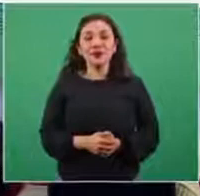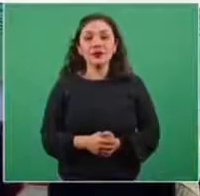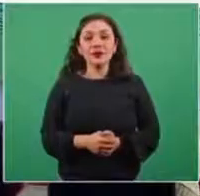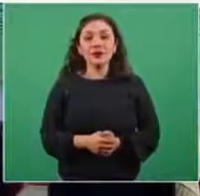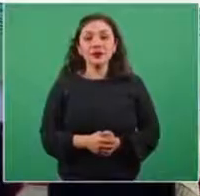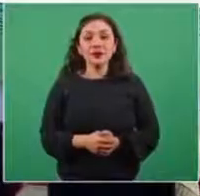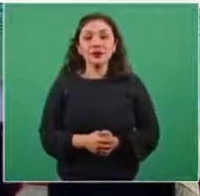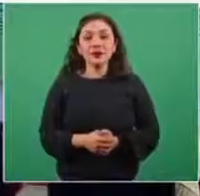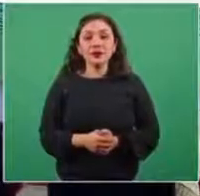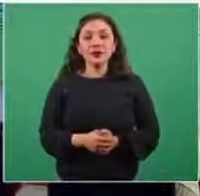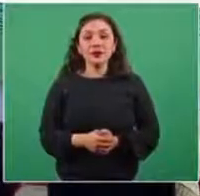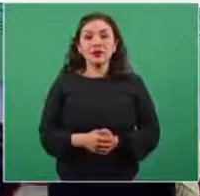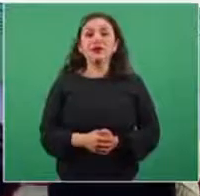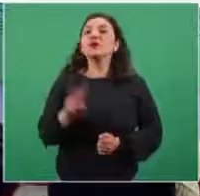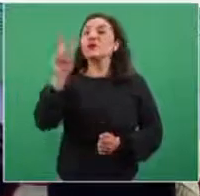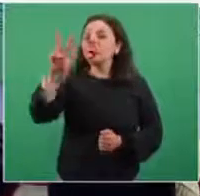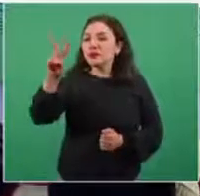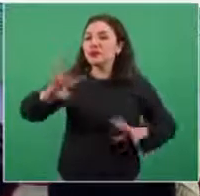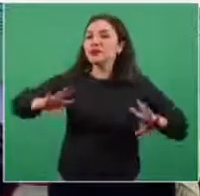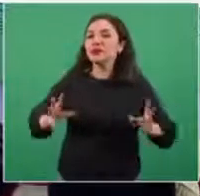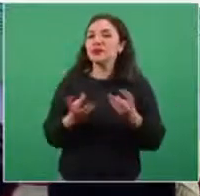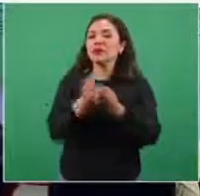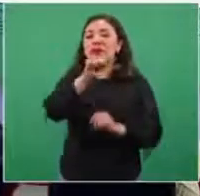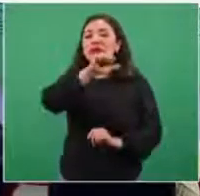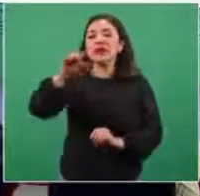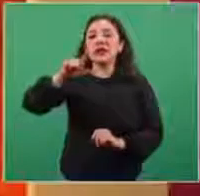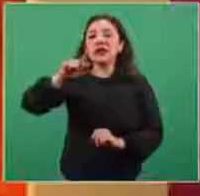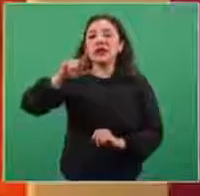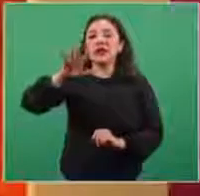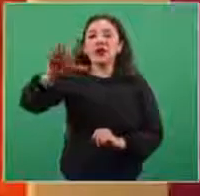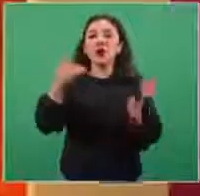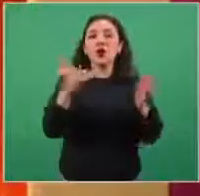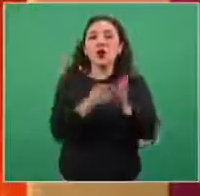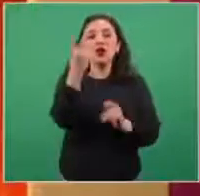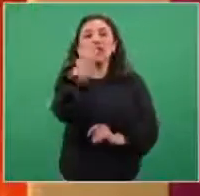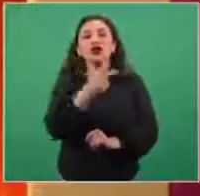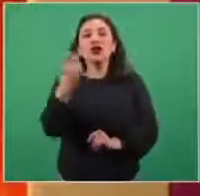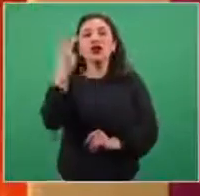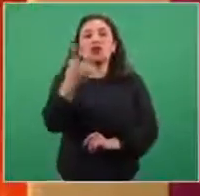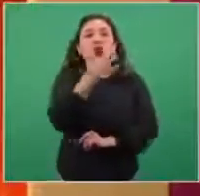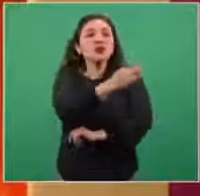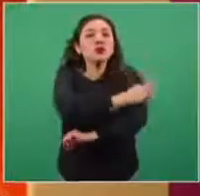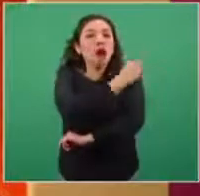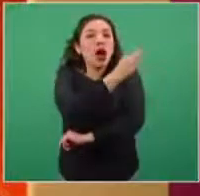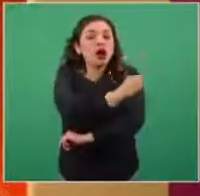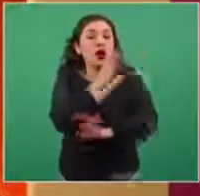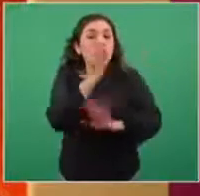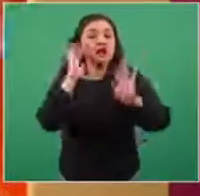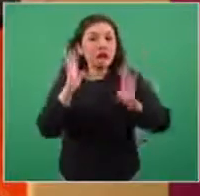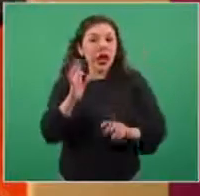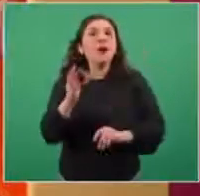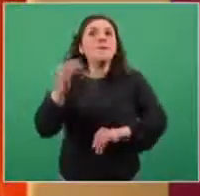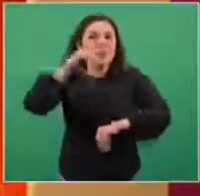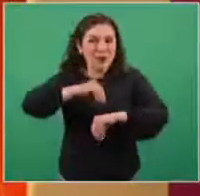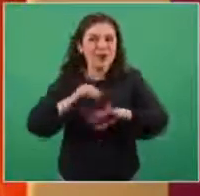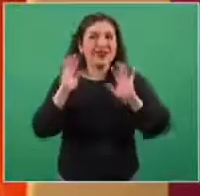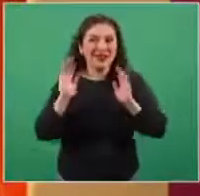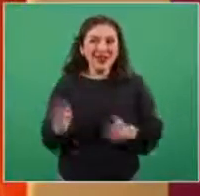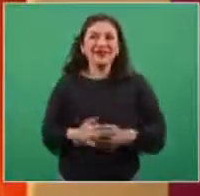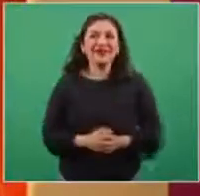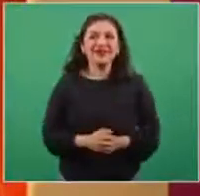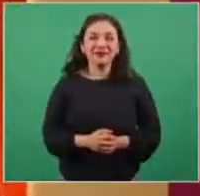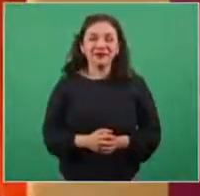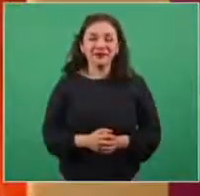Aquí se ve de manera acumulativa 675 mil 202 dosis que han sido utilizadas. La siguiente.